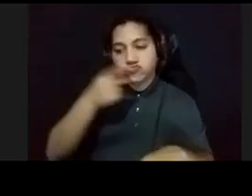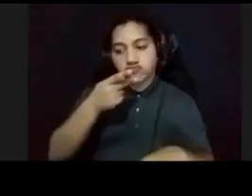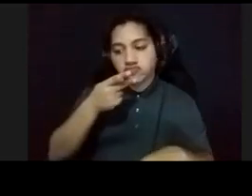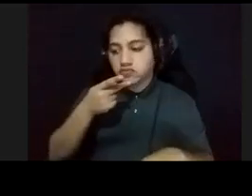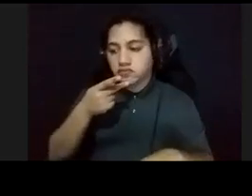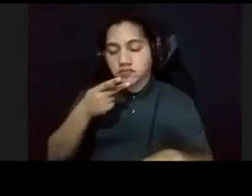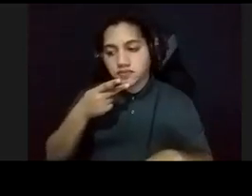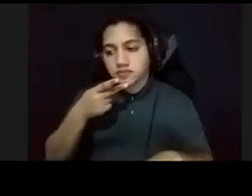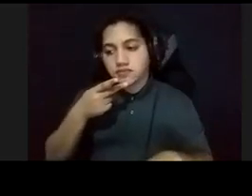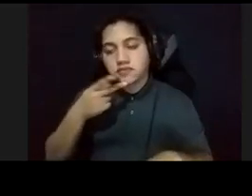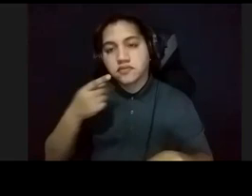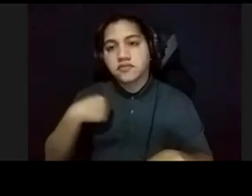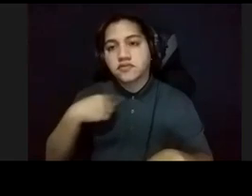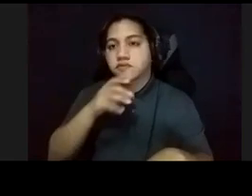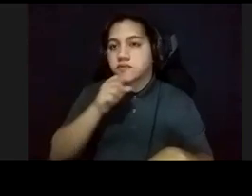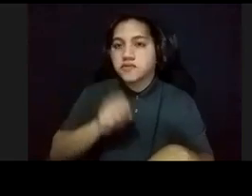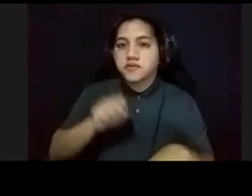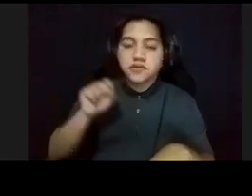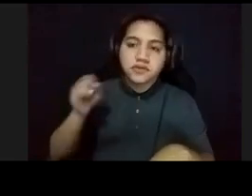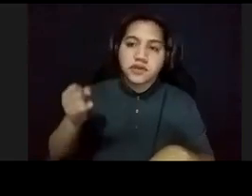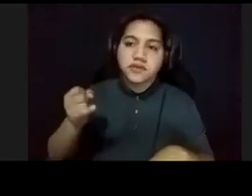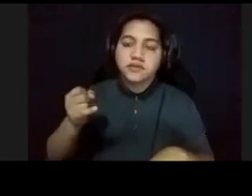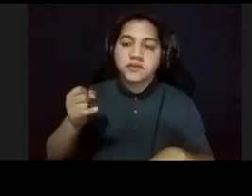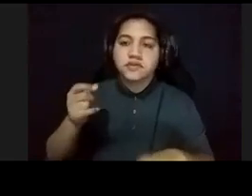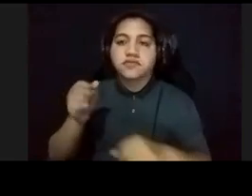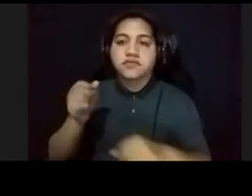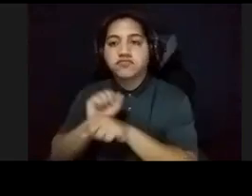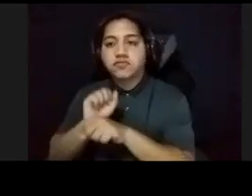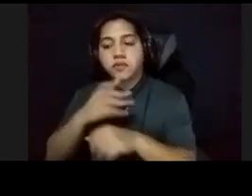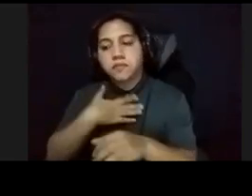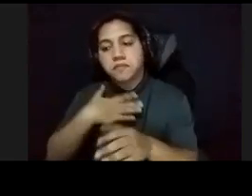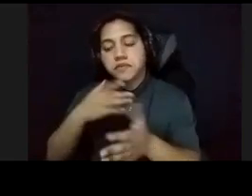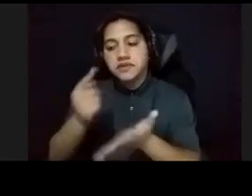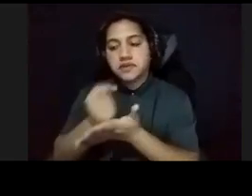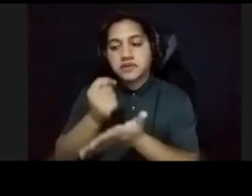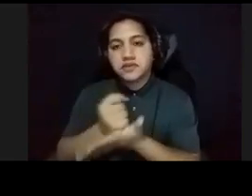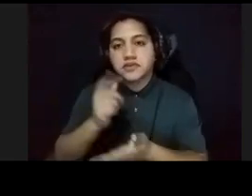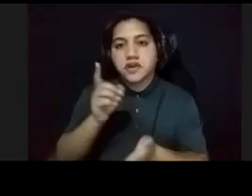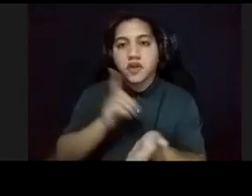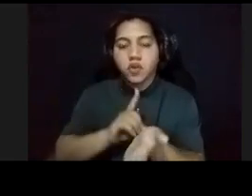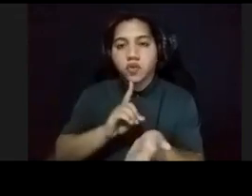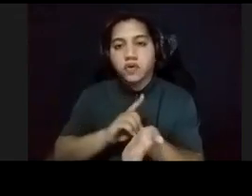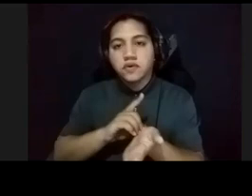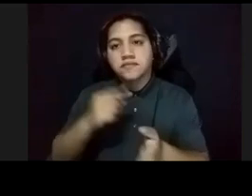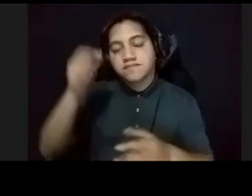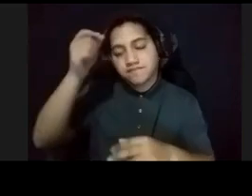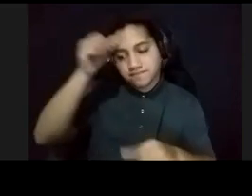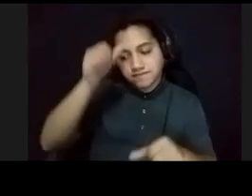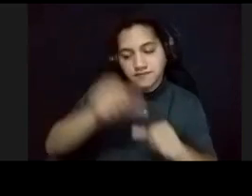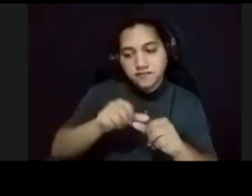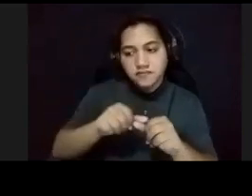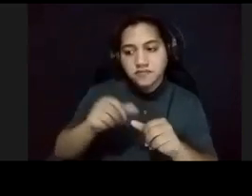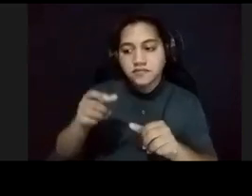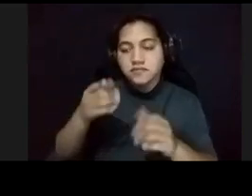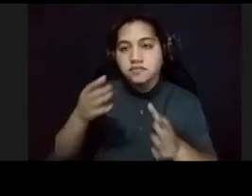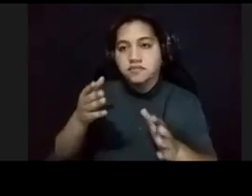en el viejo San Juan, yo tenía que hacer, estaba trabajando para mi tesis doctoral, y recuerdo, y lo, lo, lo cito en